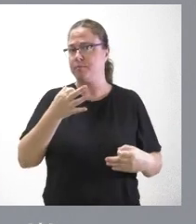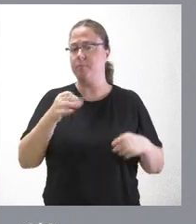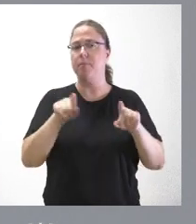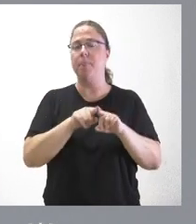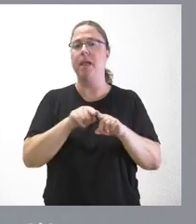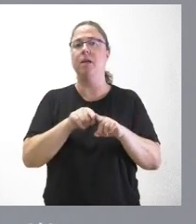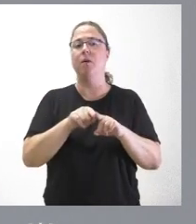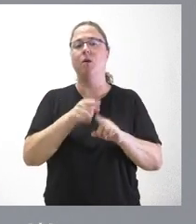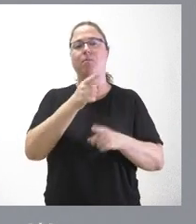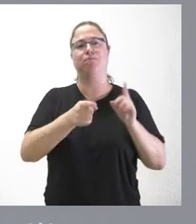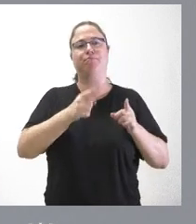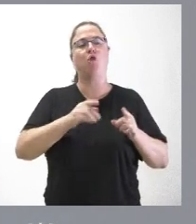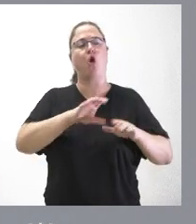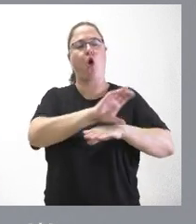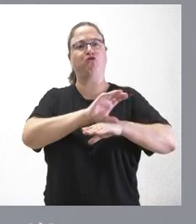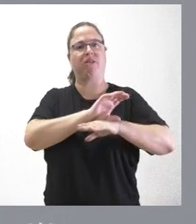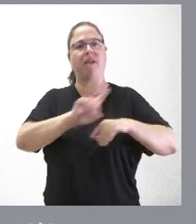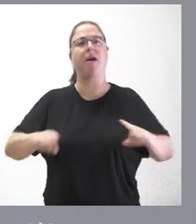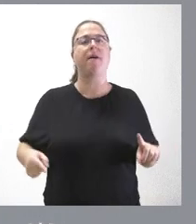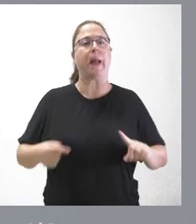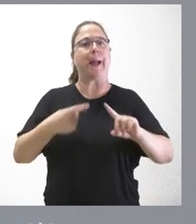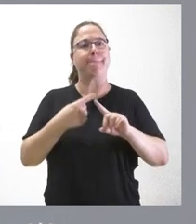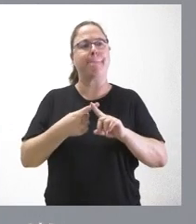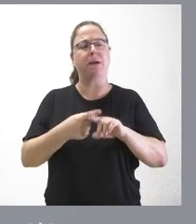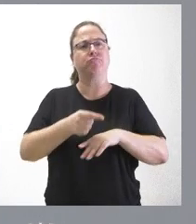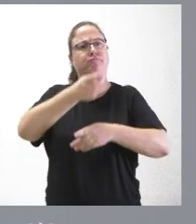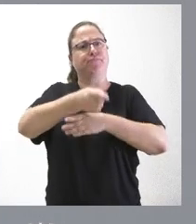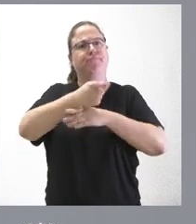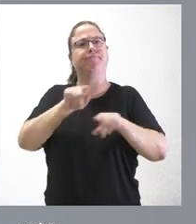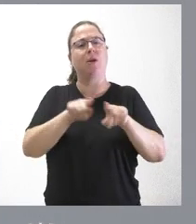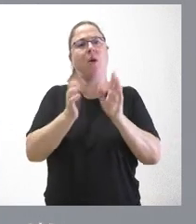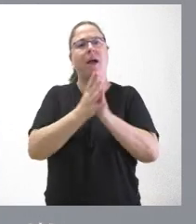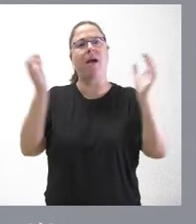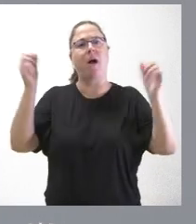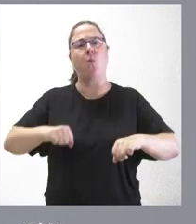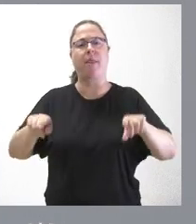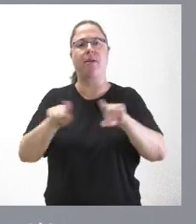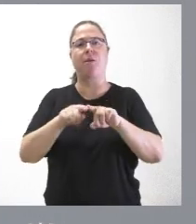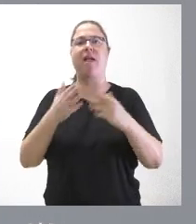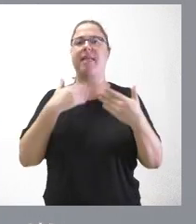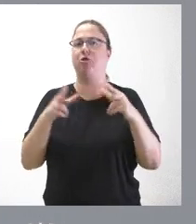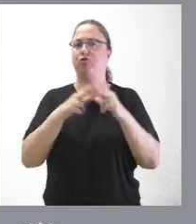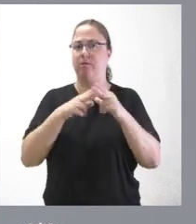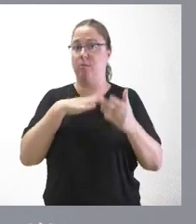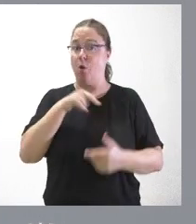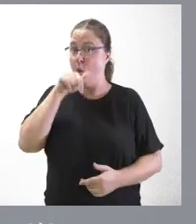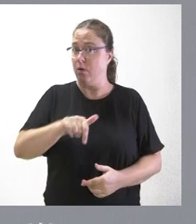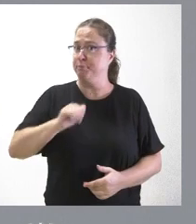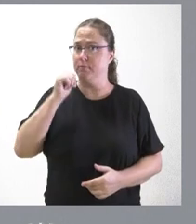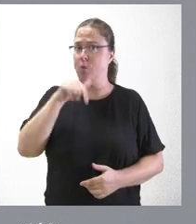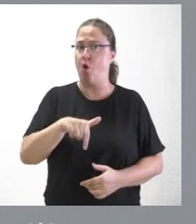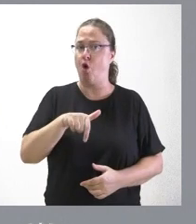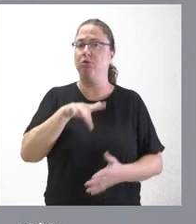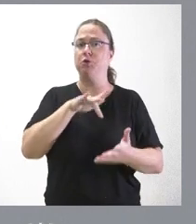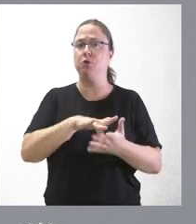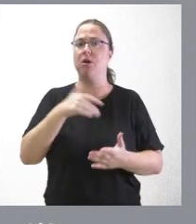directrices, no solamente de la propia consejería, sino también bajo las directrices de los acuerdos en el ámbito del diálogo social que se puedan llevar a cabo. Hoy mismo hemos